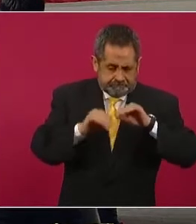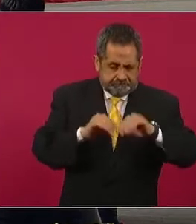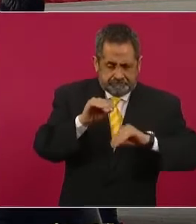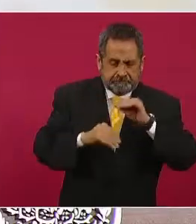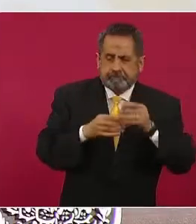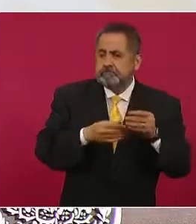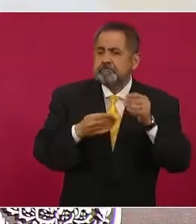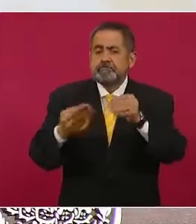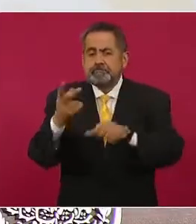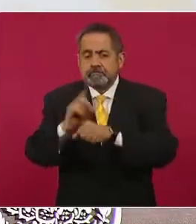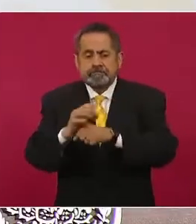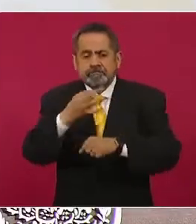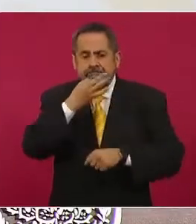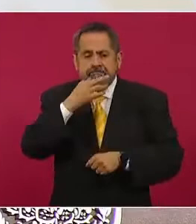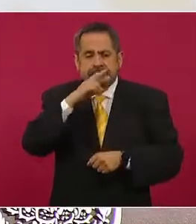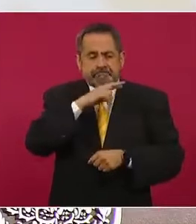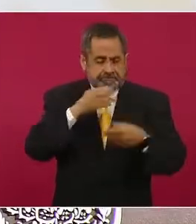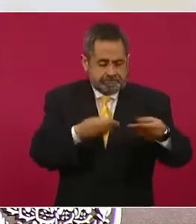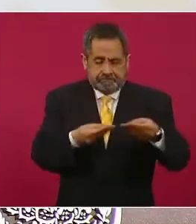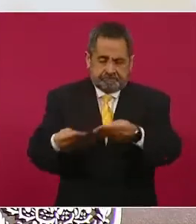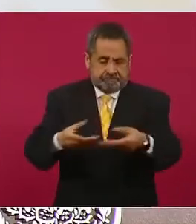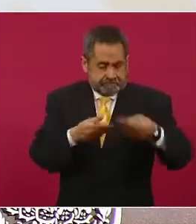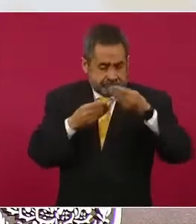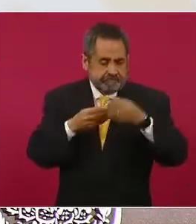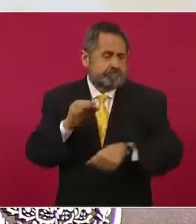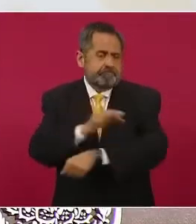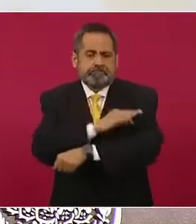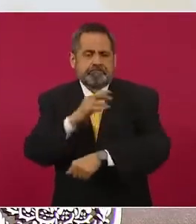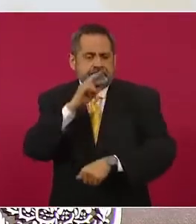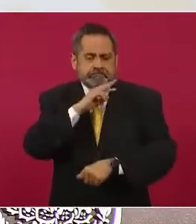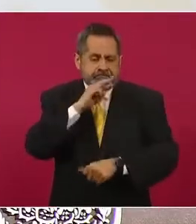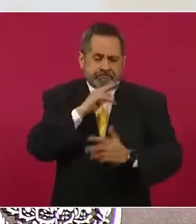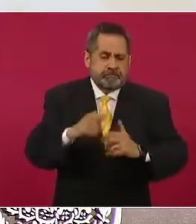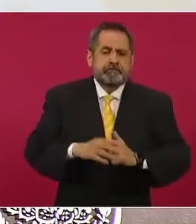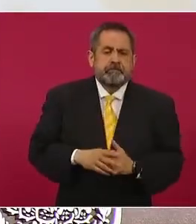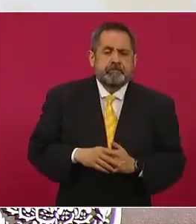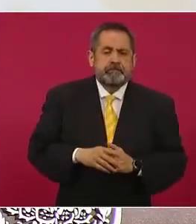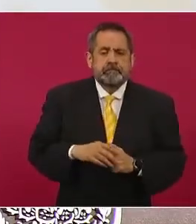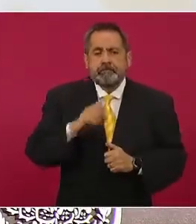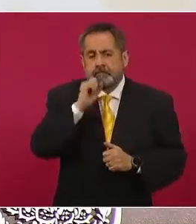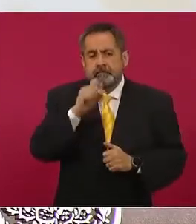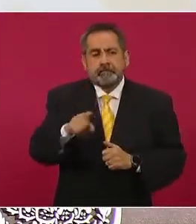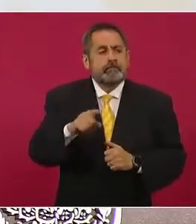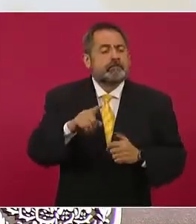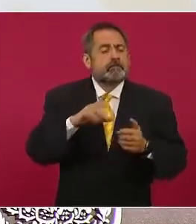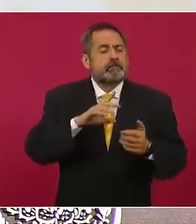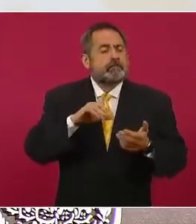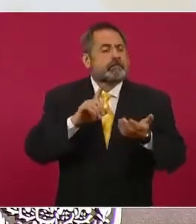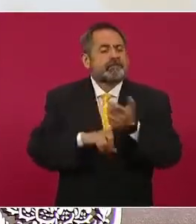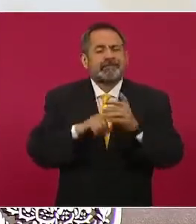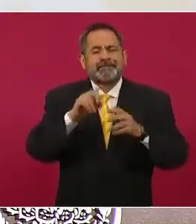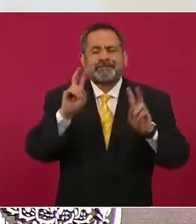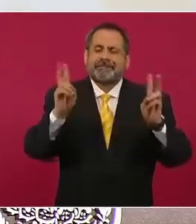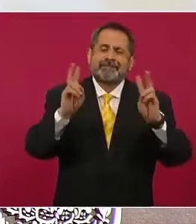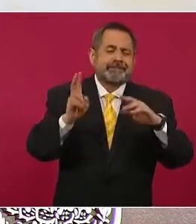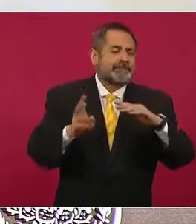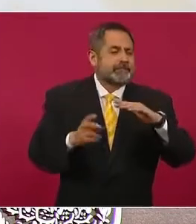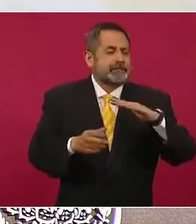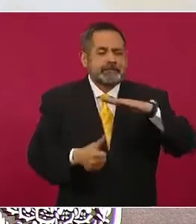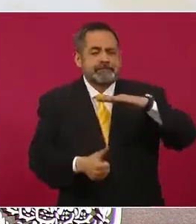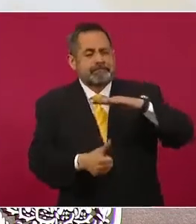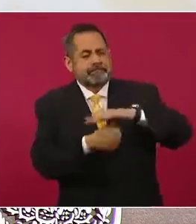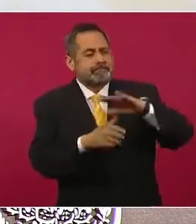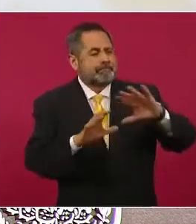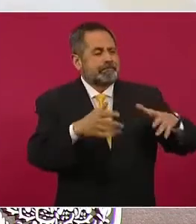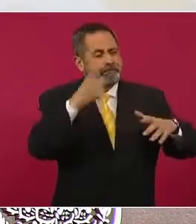mucho ese proceso. Y también hay algún, se va a hacer una mesa de incidencias. ¿Cuáles pueden ser las incidencias? Yo como